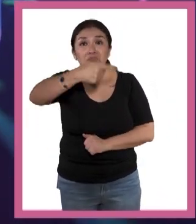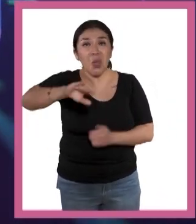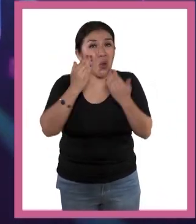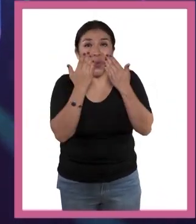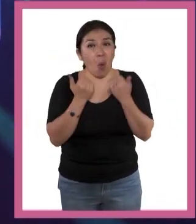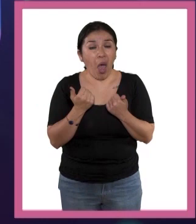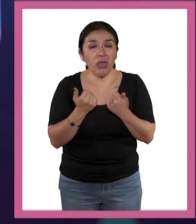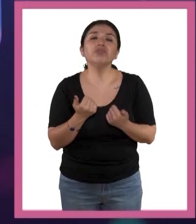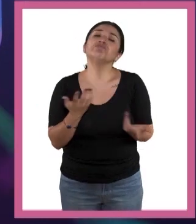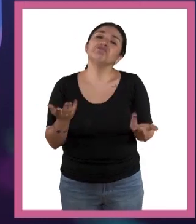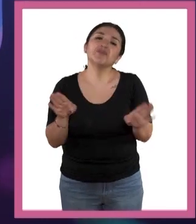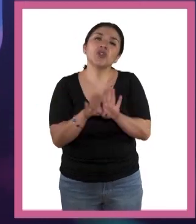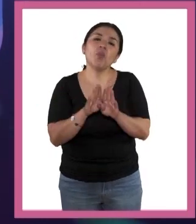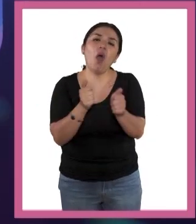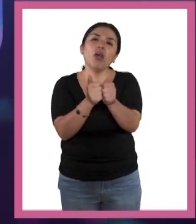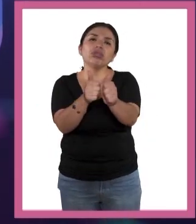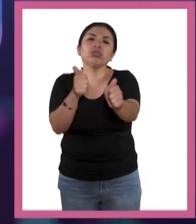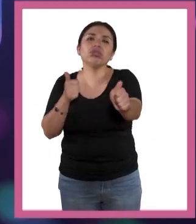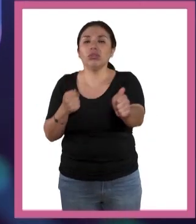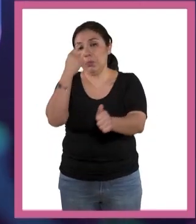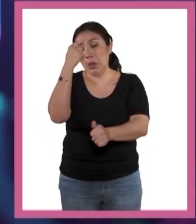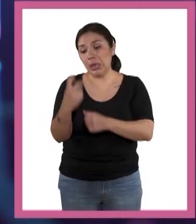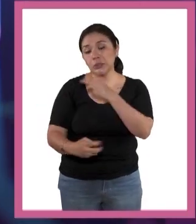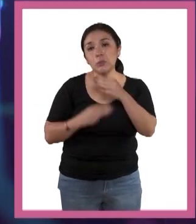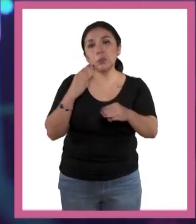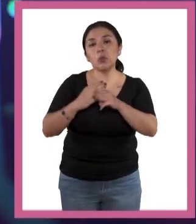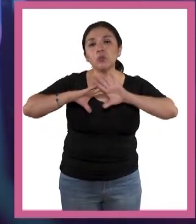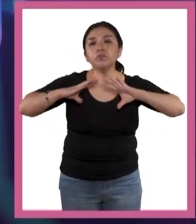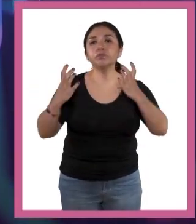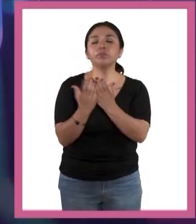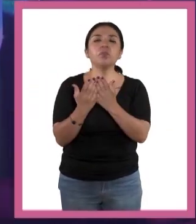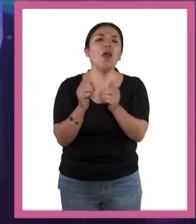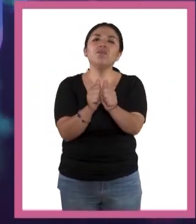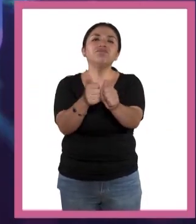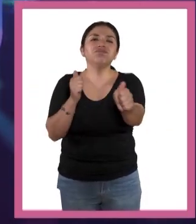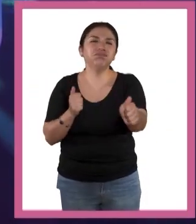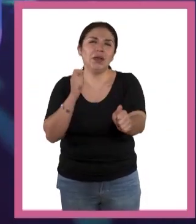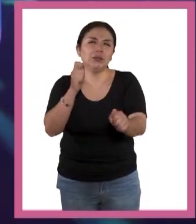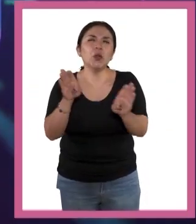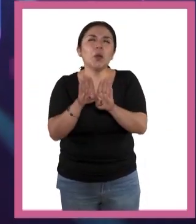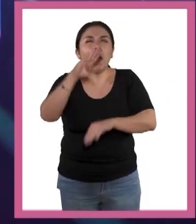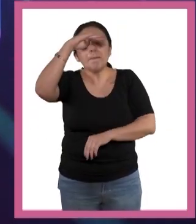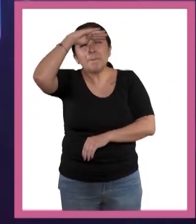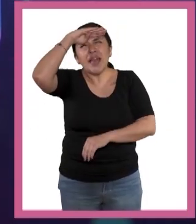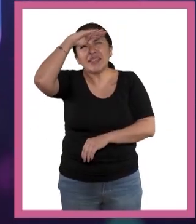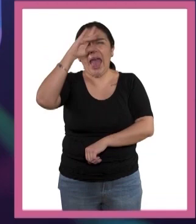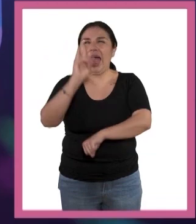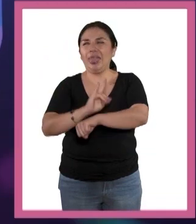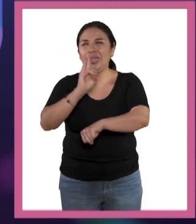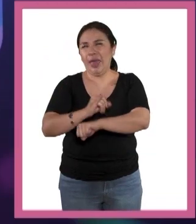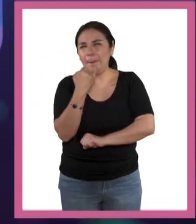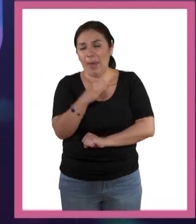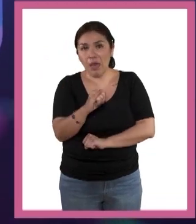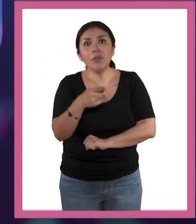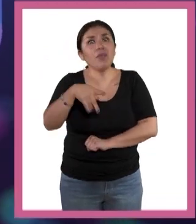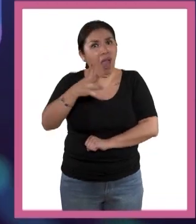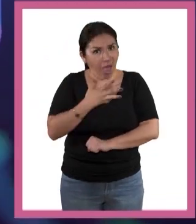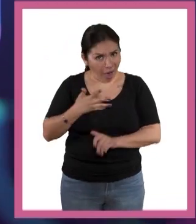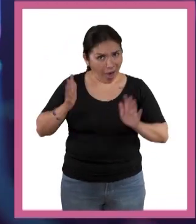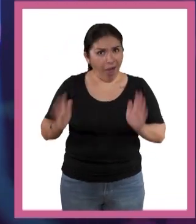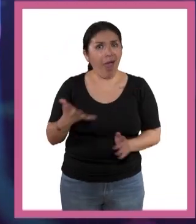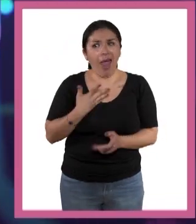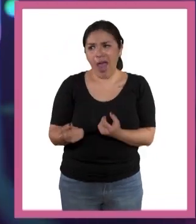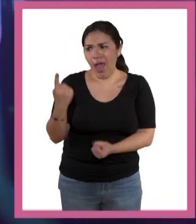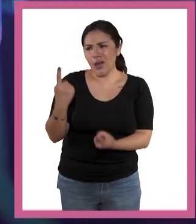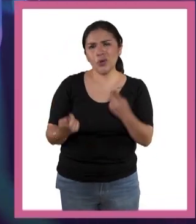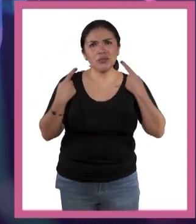implantes tecnológicos estaríamos retrasados en este mundo cibernético futuro. Puede sonar a ciencia ficción, pero actualmente ya ocurre. Personas